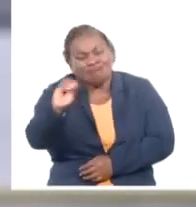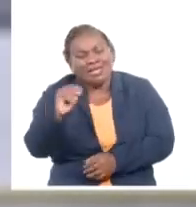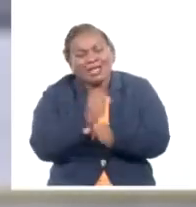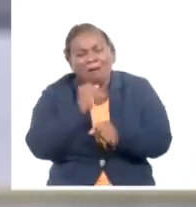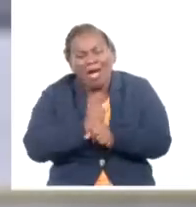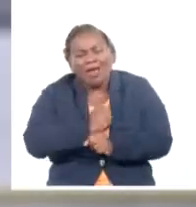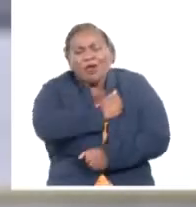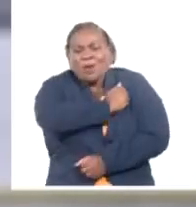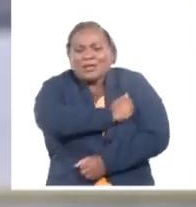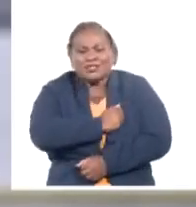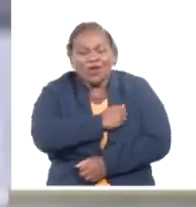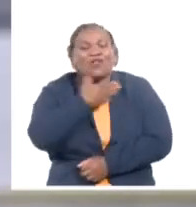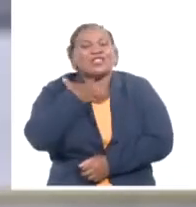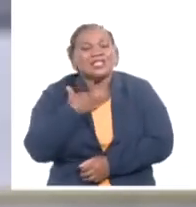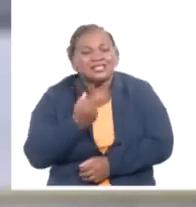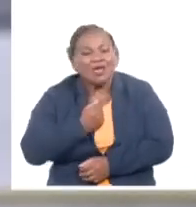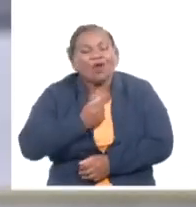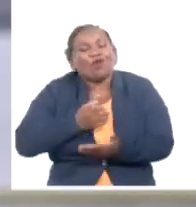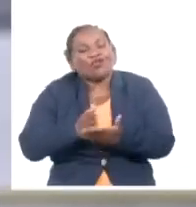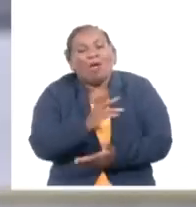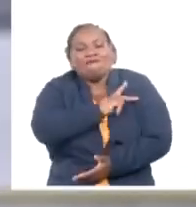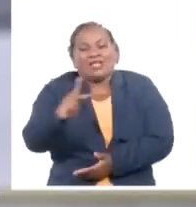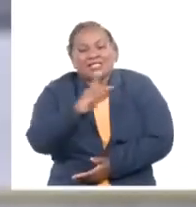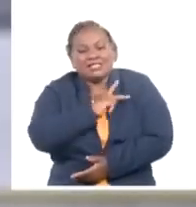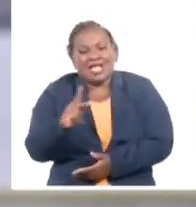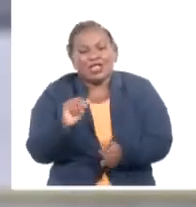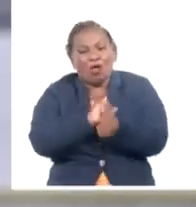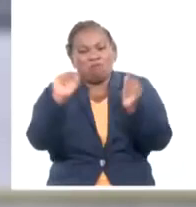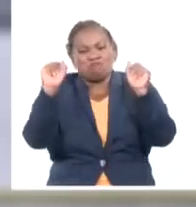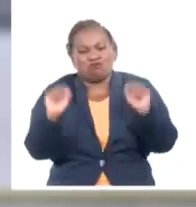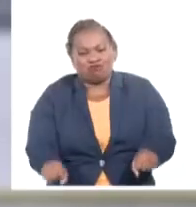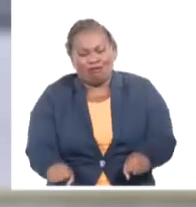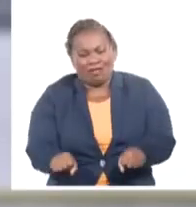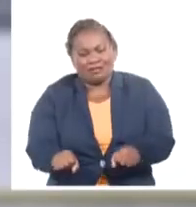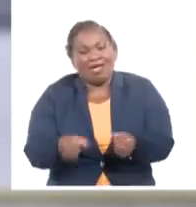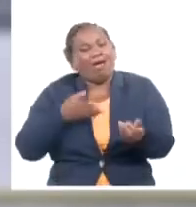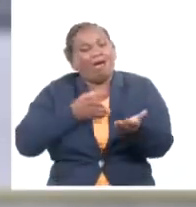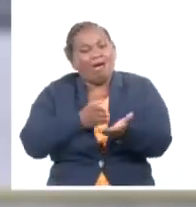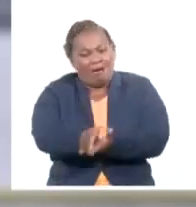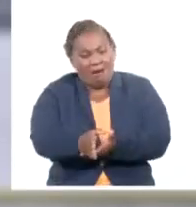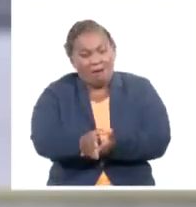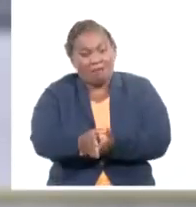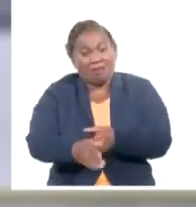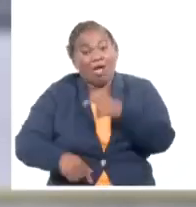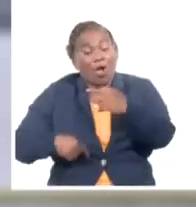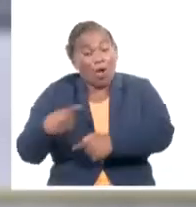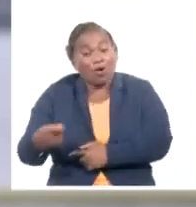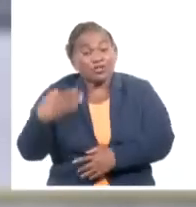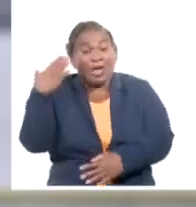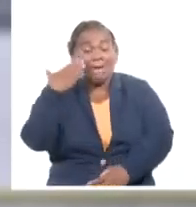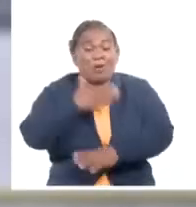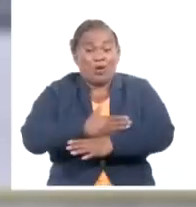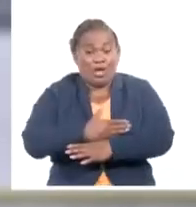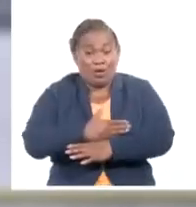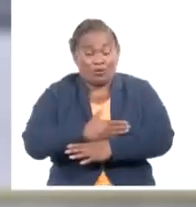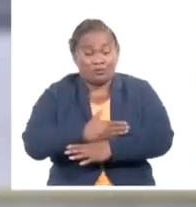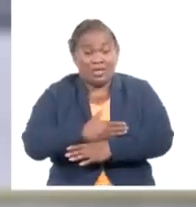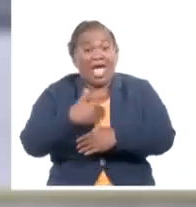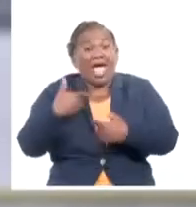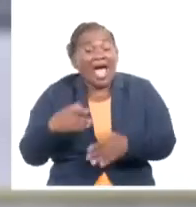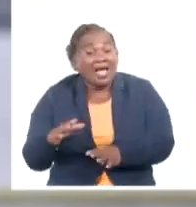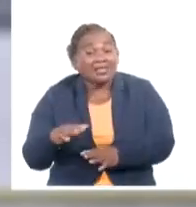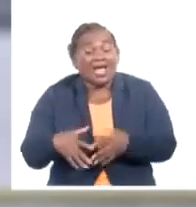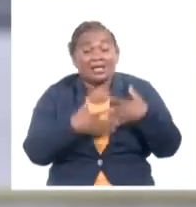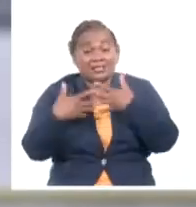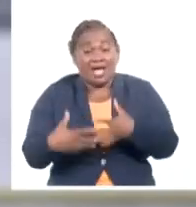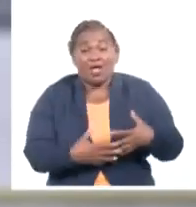y con ganas para seguir venciendo imposibles. Avancemos por sobre el bloqueo hasta que a sus artífices les